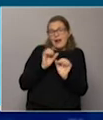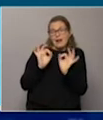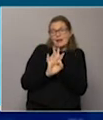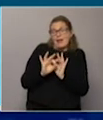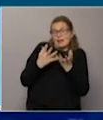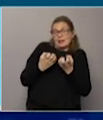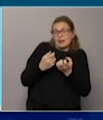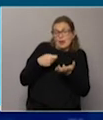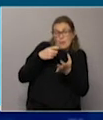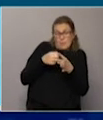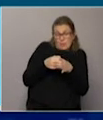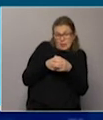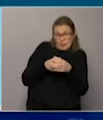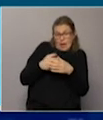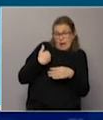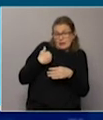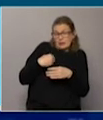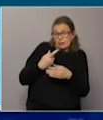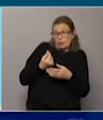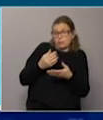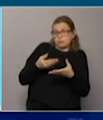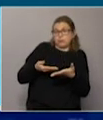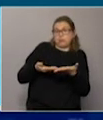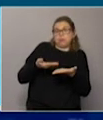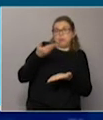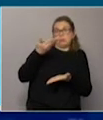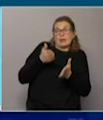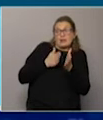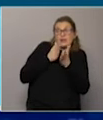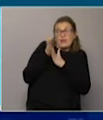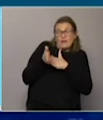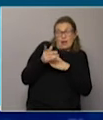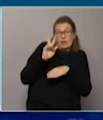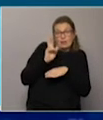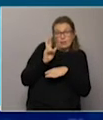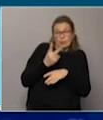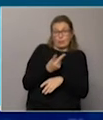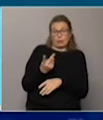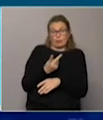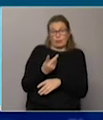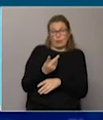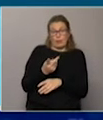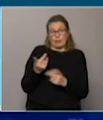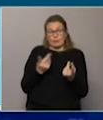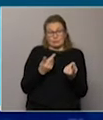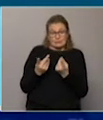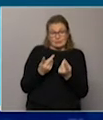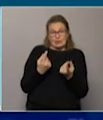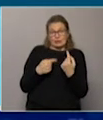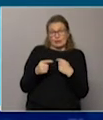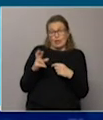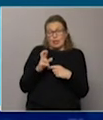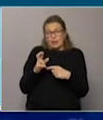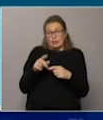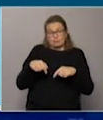los pesos argentinos empiezan a sobrar y se van hacia el dólar. Entonces vos ahí tenés como esa doble presión sobre la inflación y sobre el